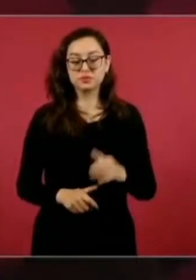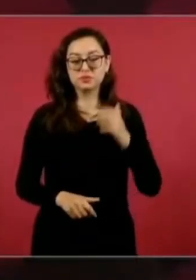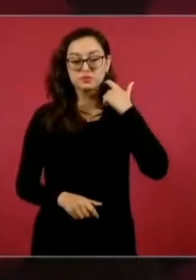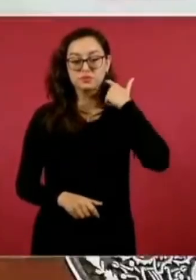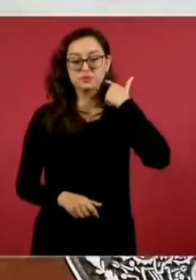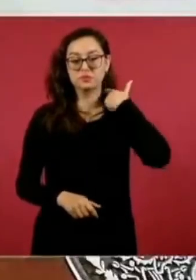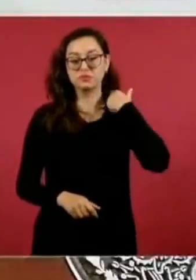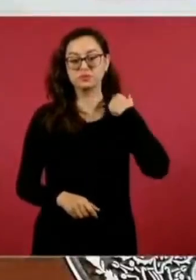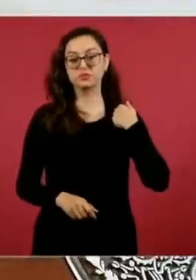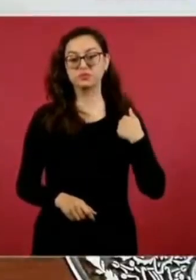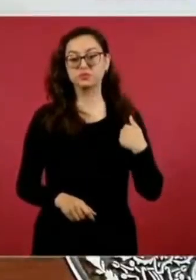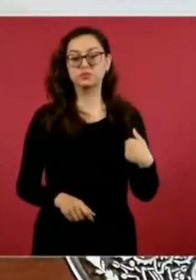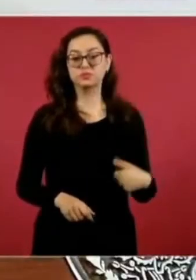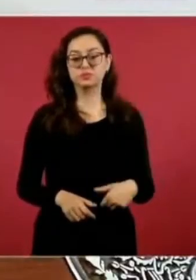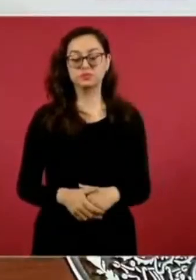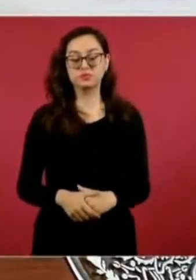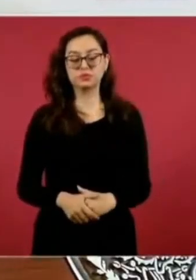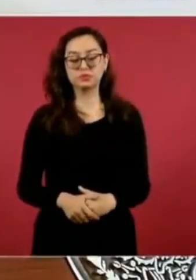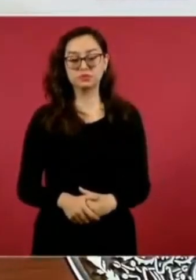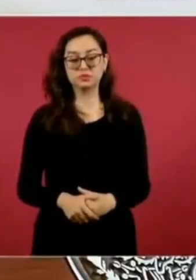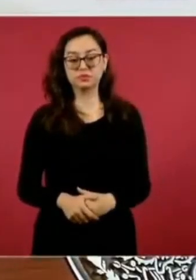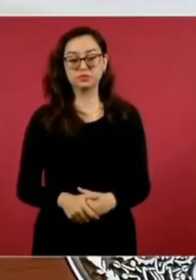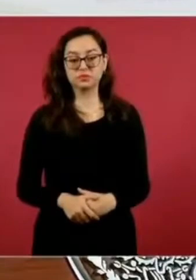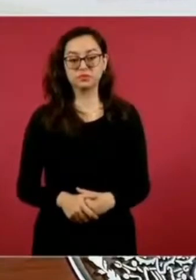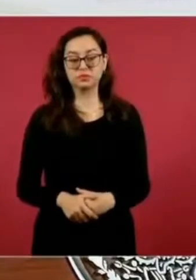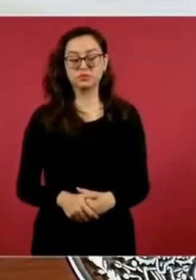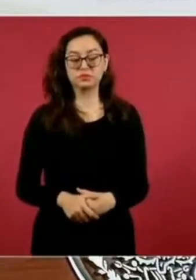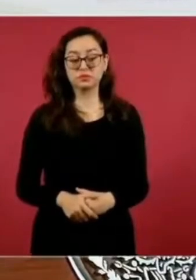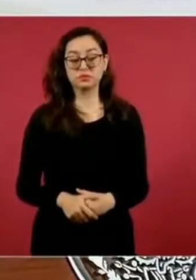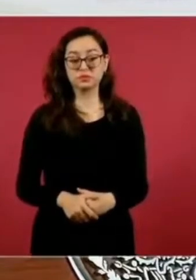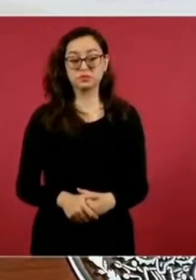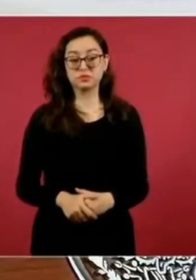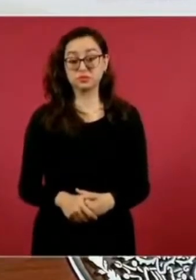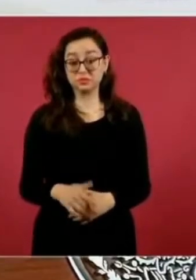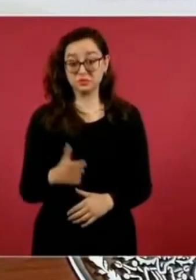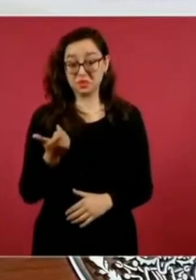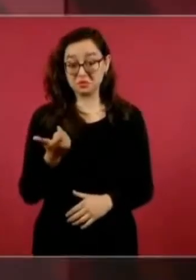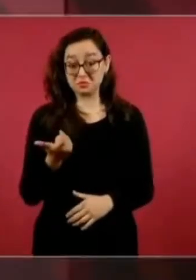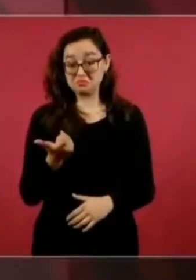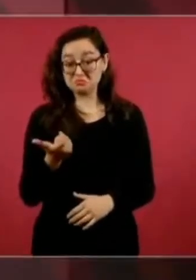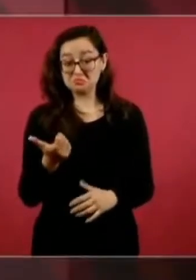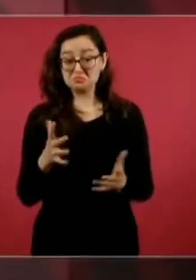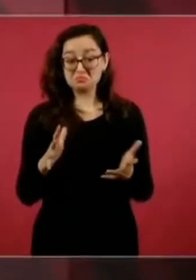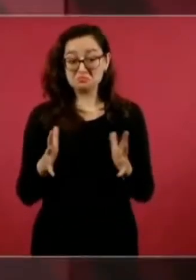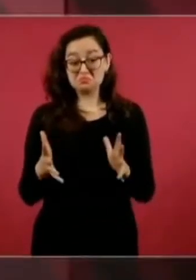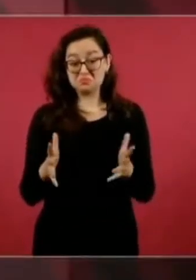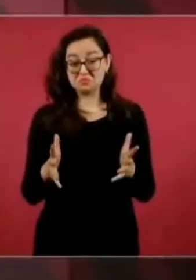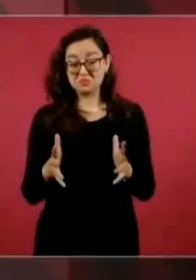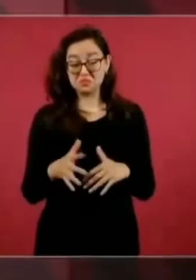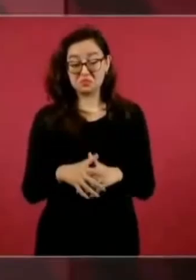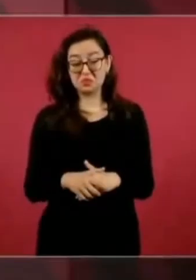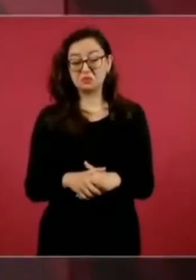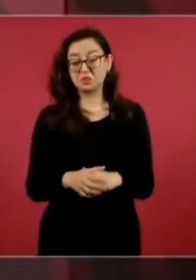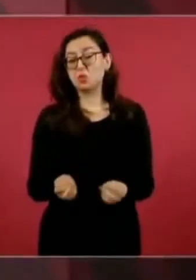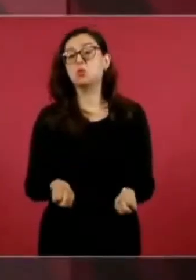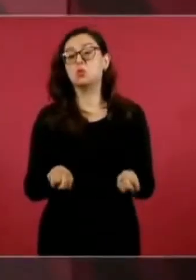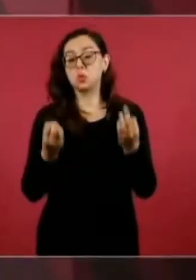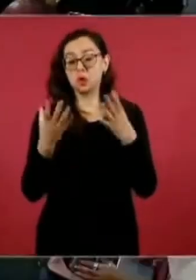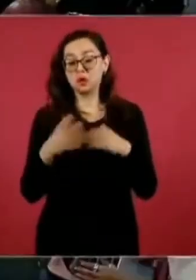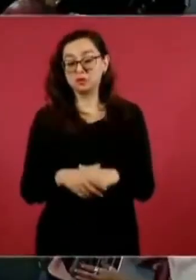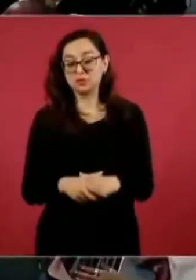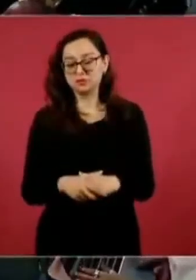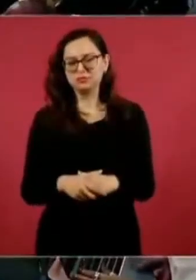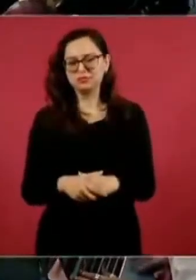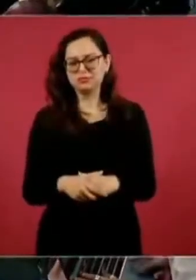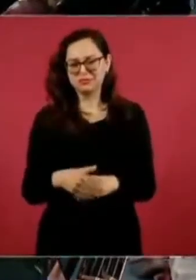de cómo estaríamos en cuanto al precio de los combustibles, pongan los precios